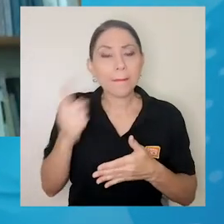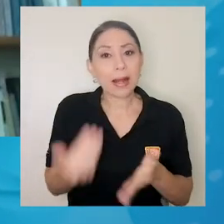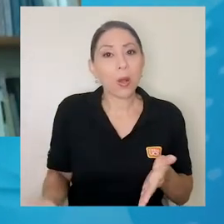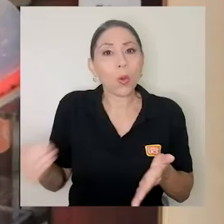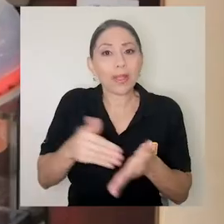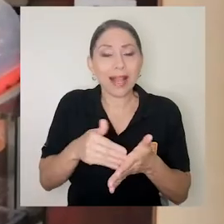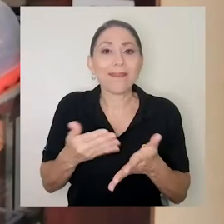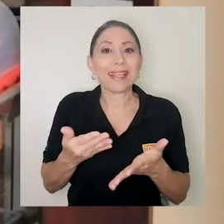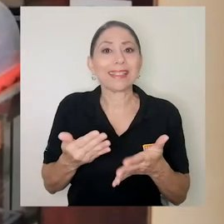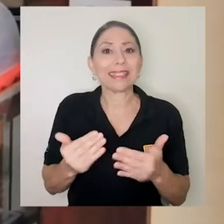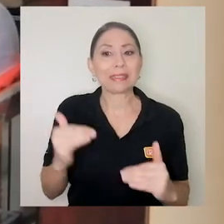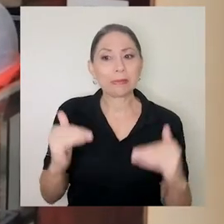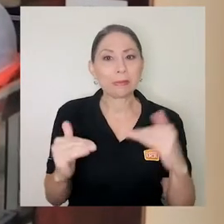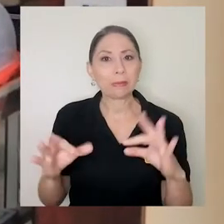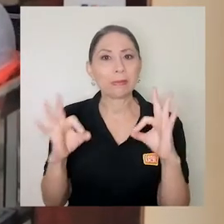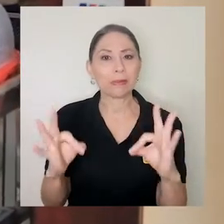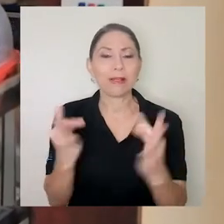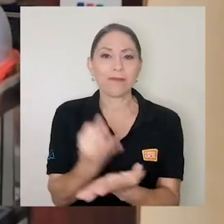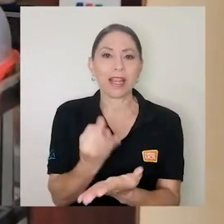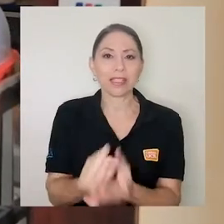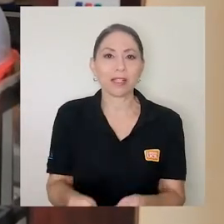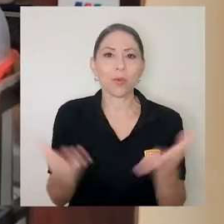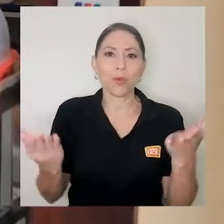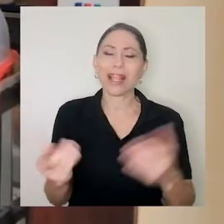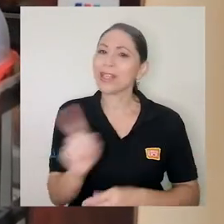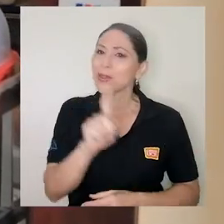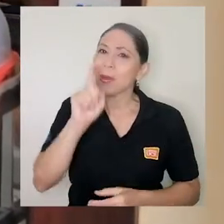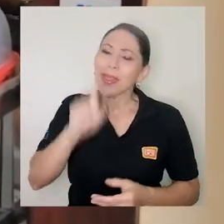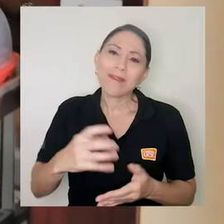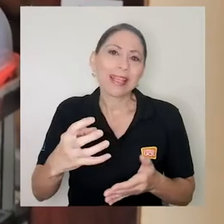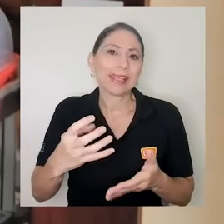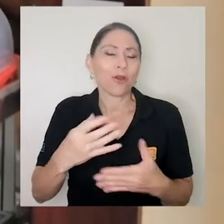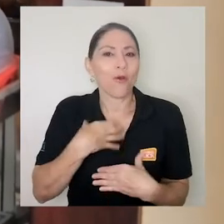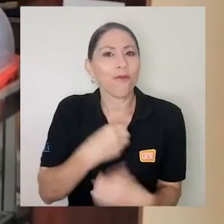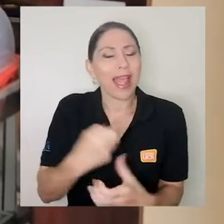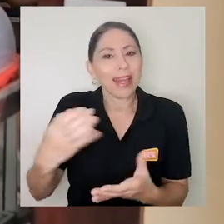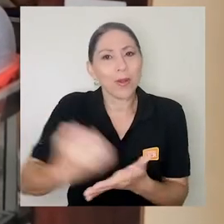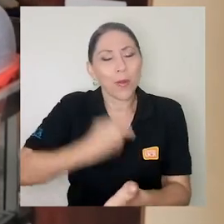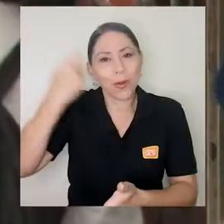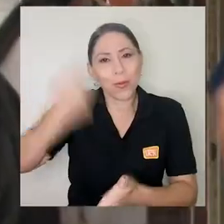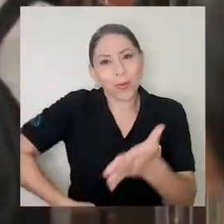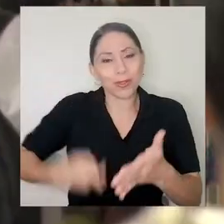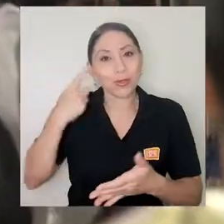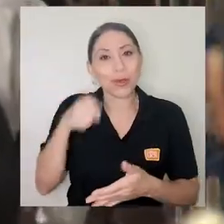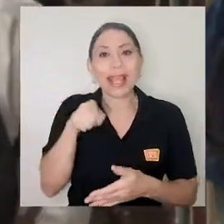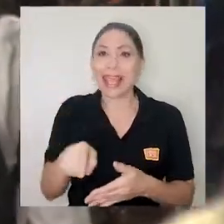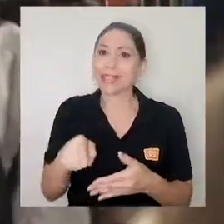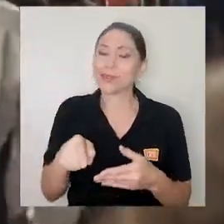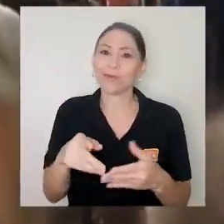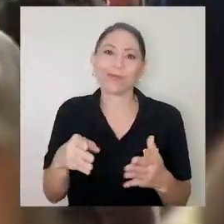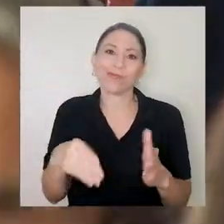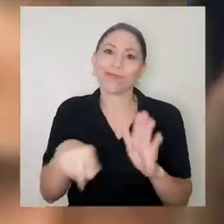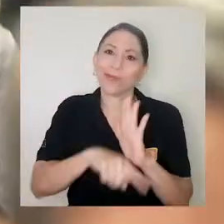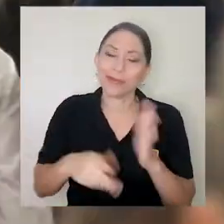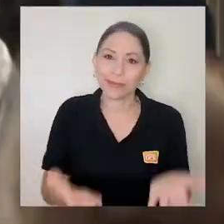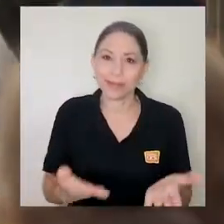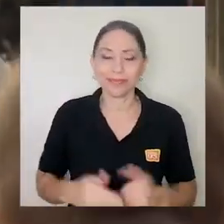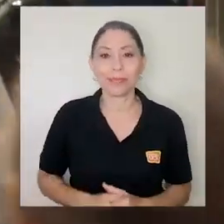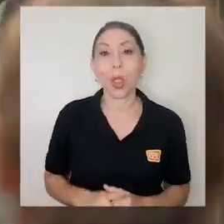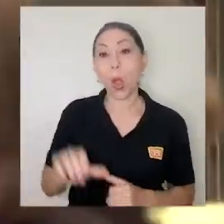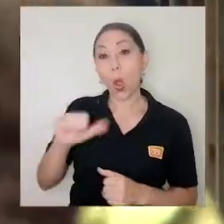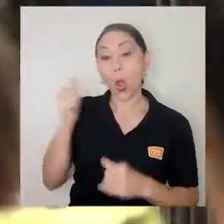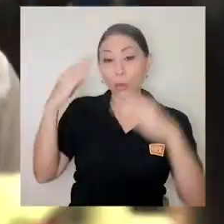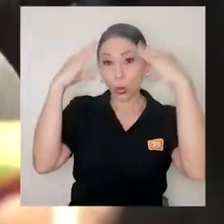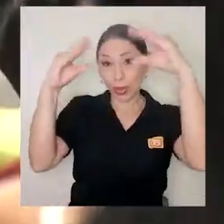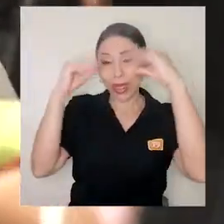finanzas públicas y no tener que confiar en impuestos, lo cual va a deprimir aún más la actividad económica. Otro dato preocupante es que de